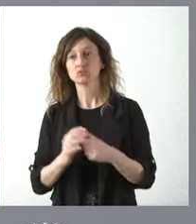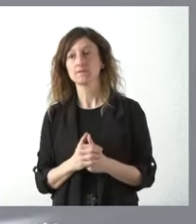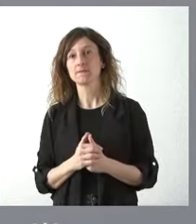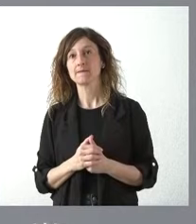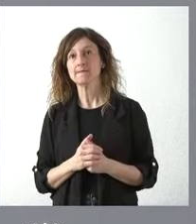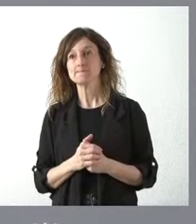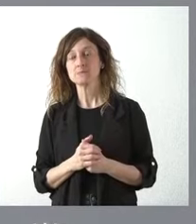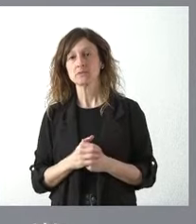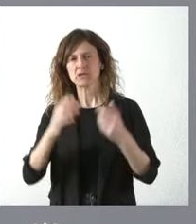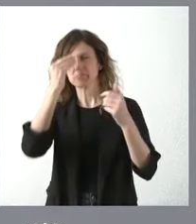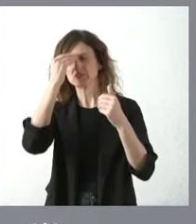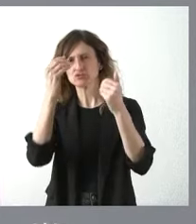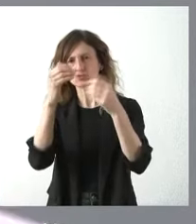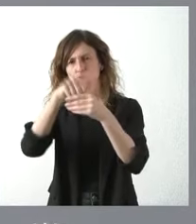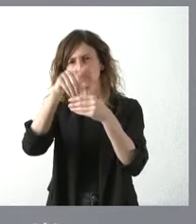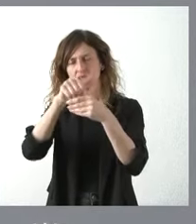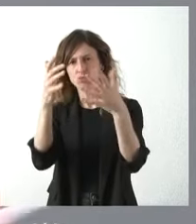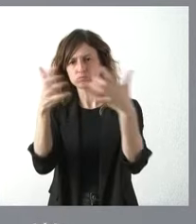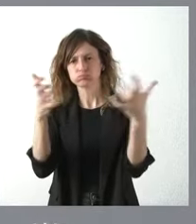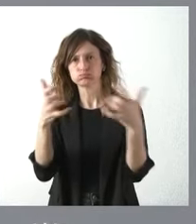bastante extenso el contenido